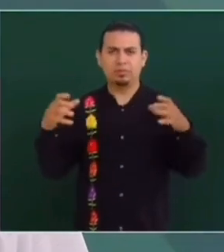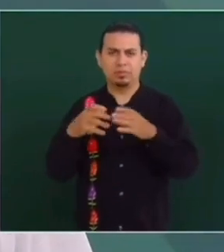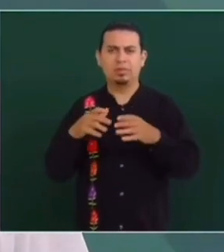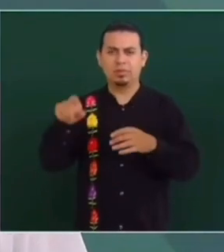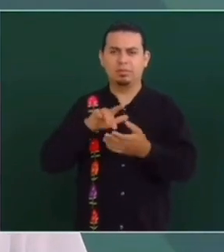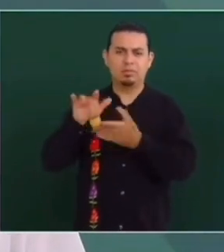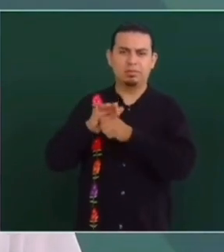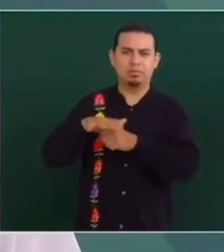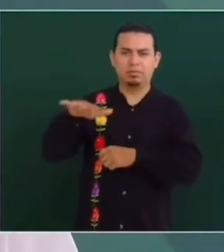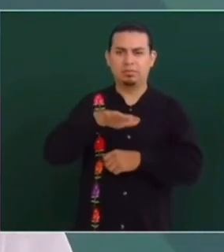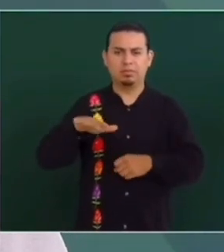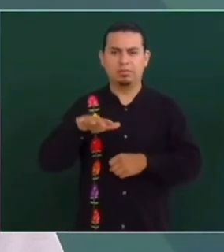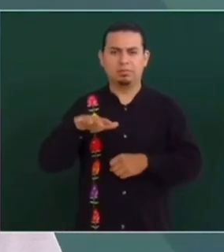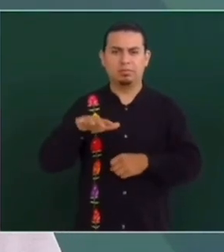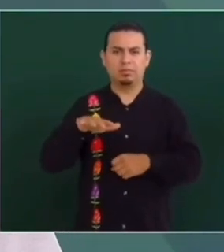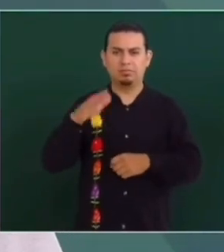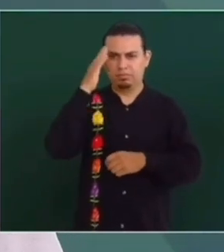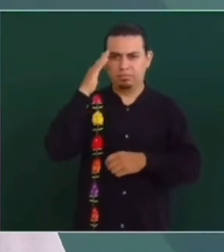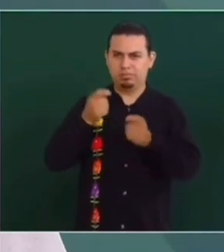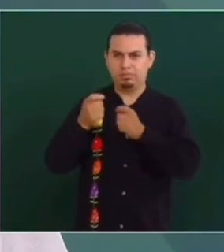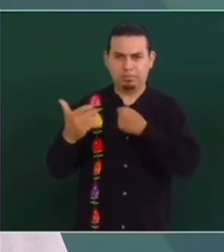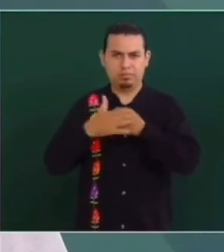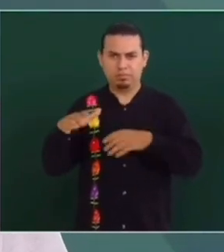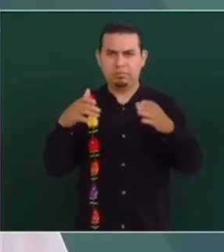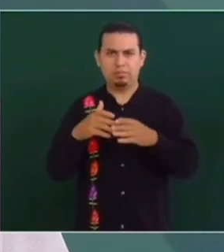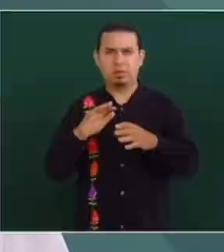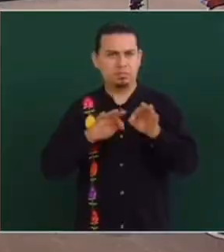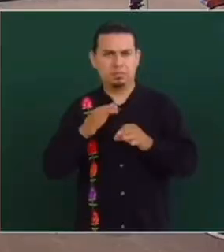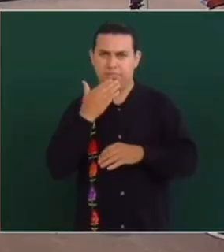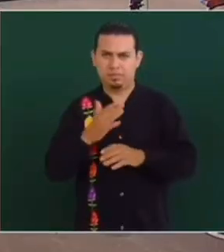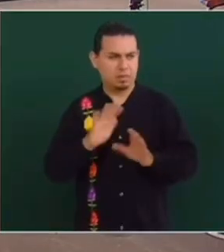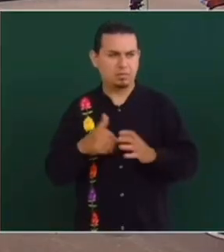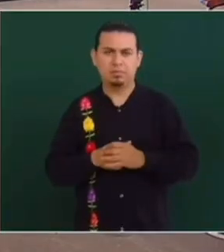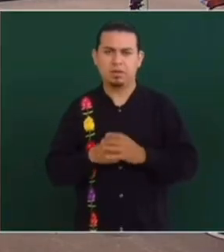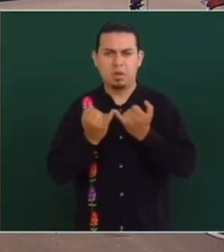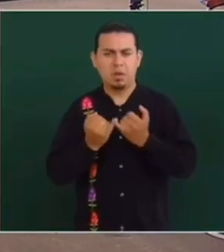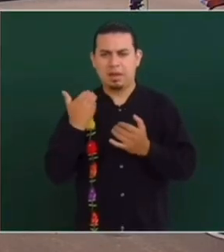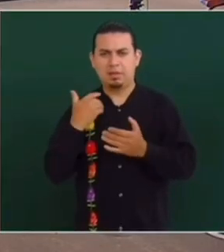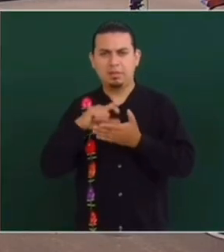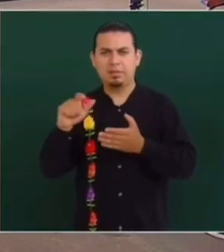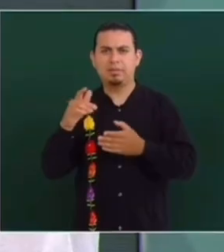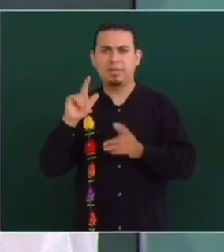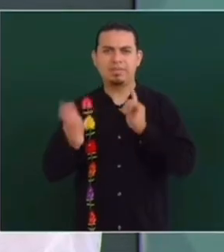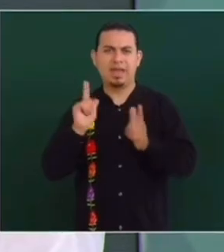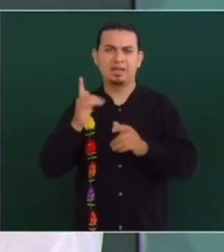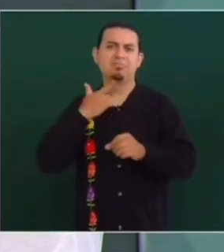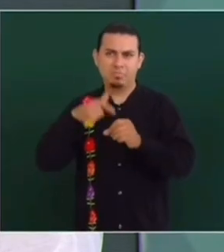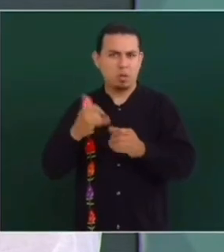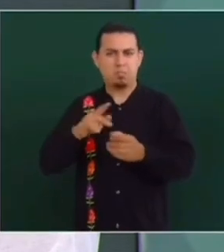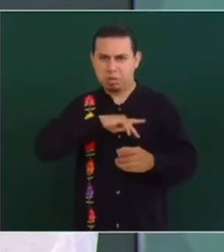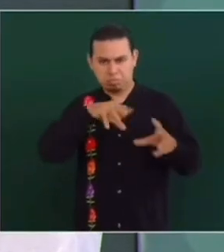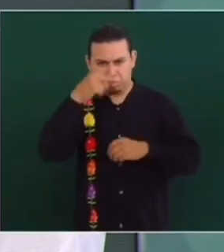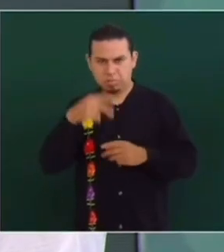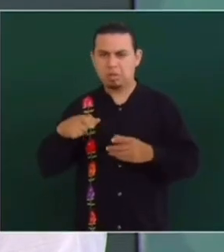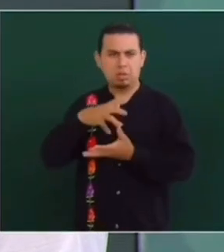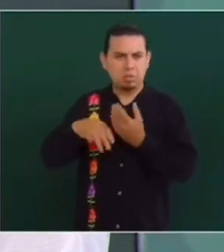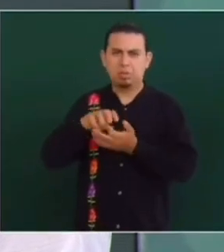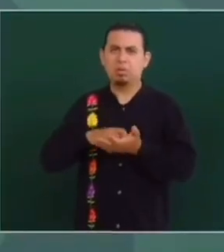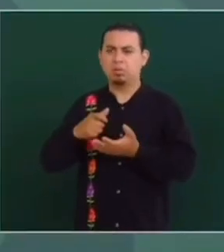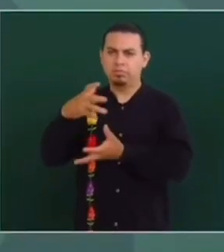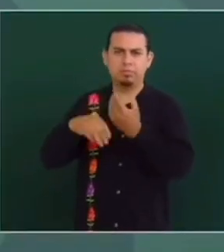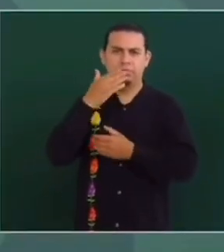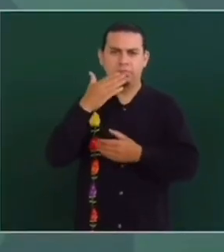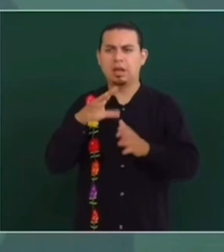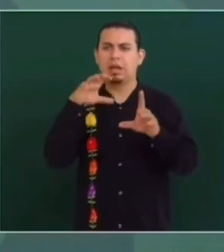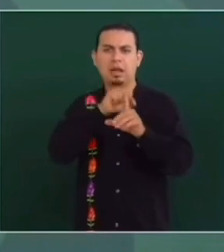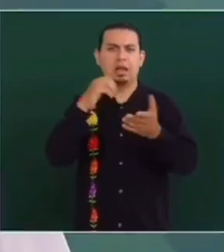mayoritario y ya tiene la dirección, la administración de la empresa. Así como compramos una refinería en Texas, ahora con los ahorros